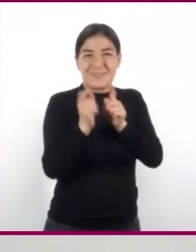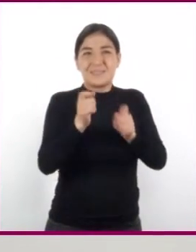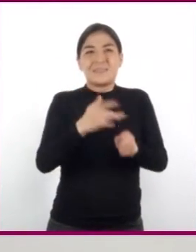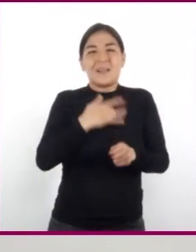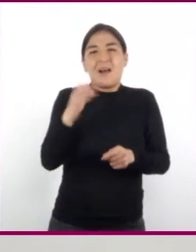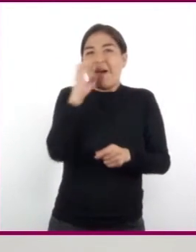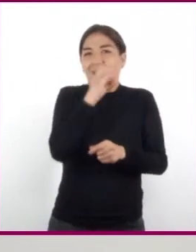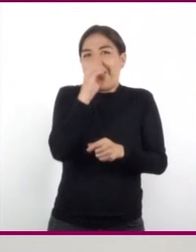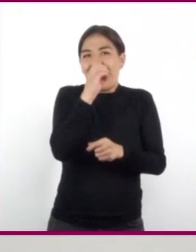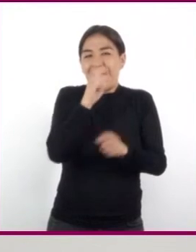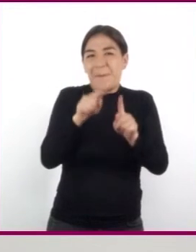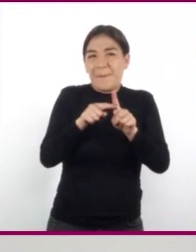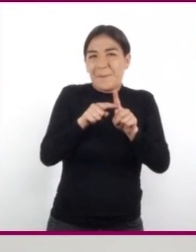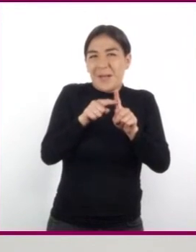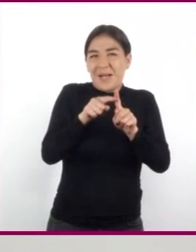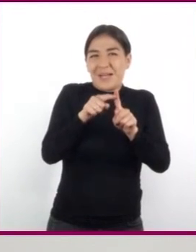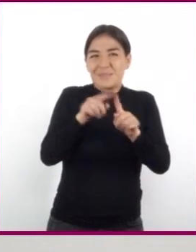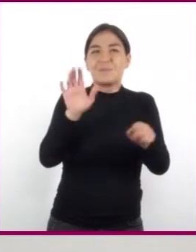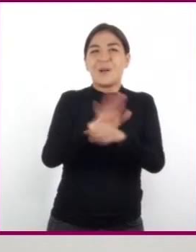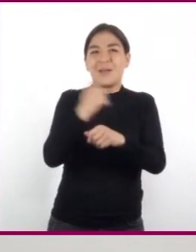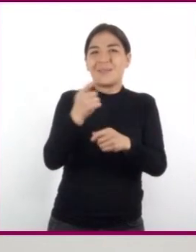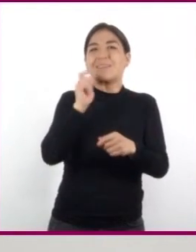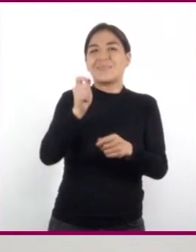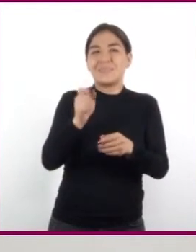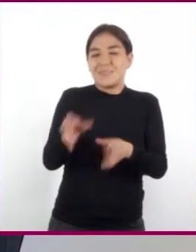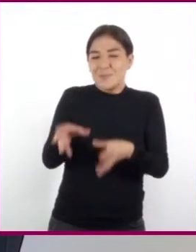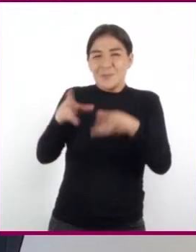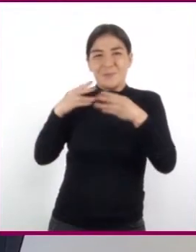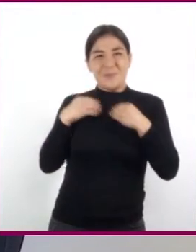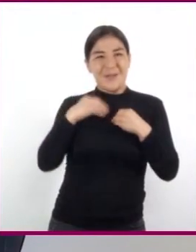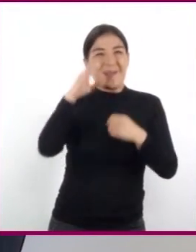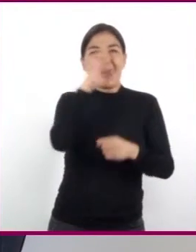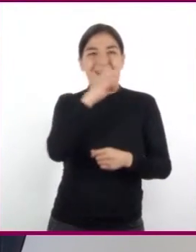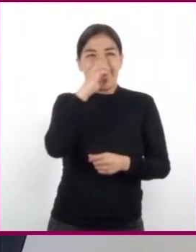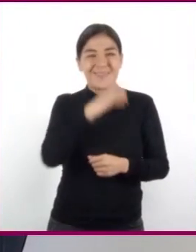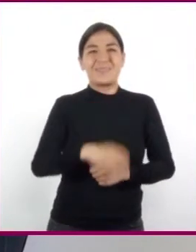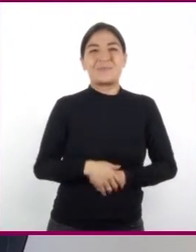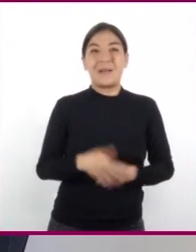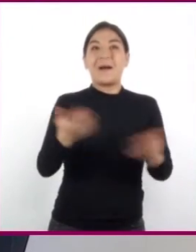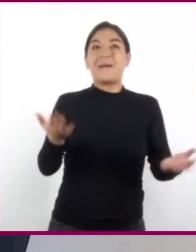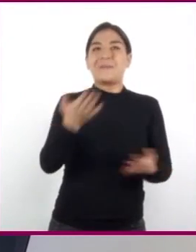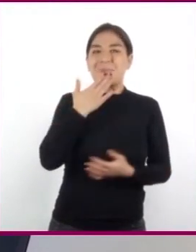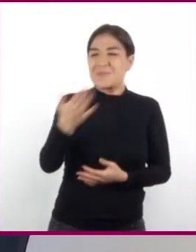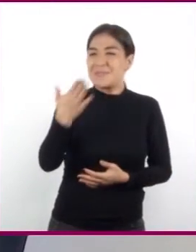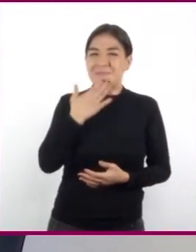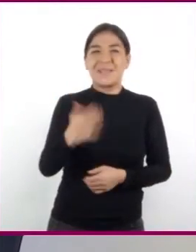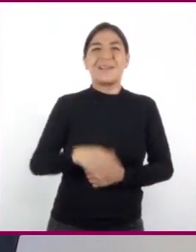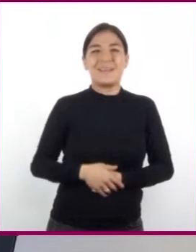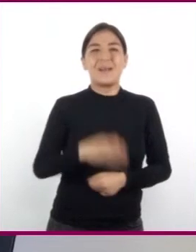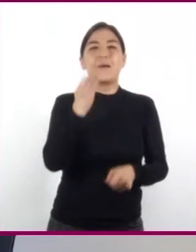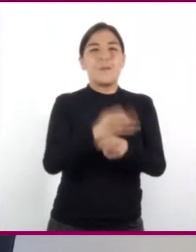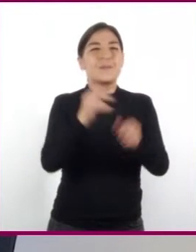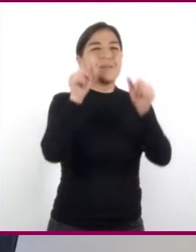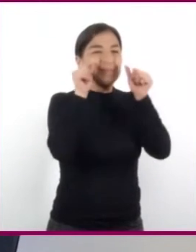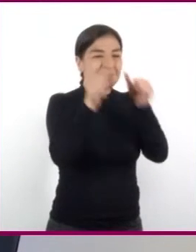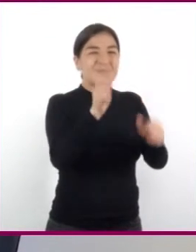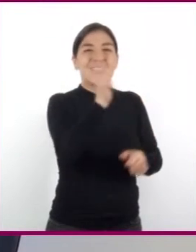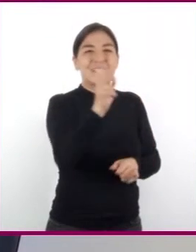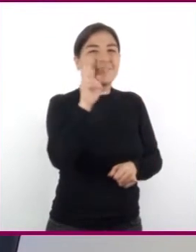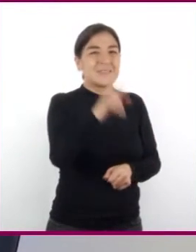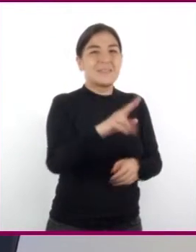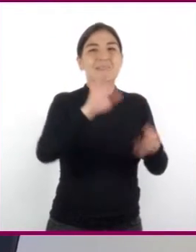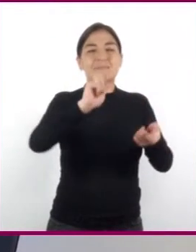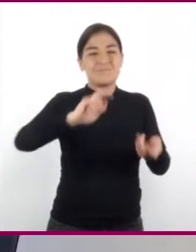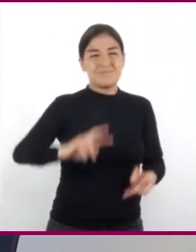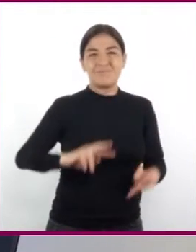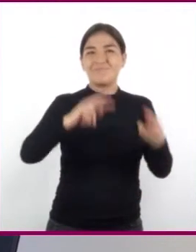de temperatura porque nos están transfiriendo calor. Muy bien, muy bien. Aquí estamos observando una transformación